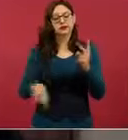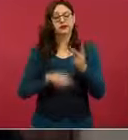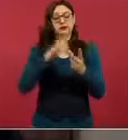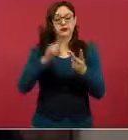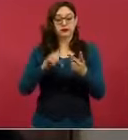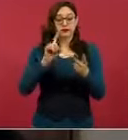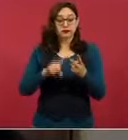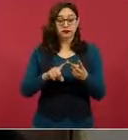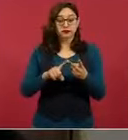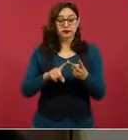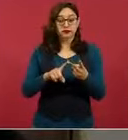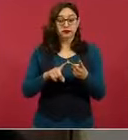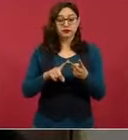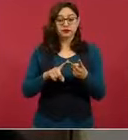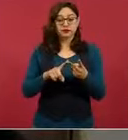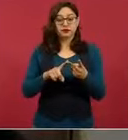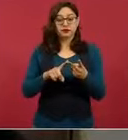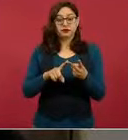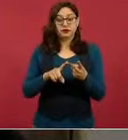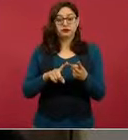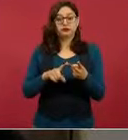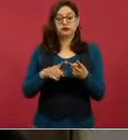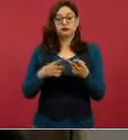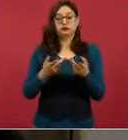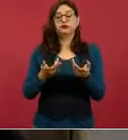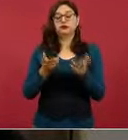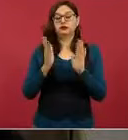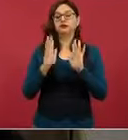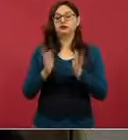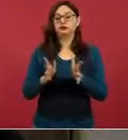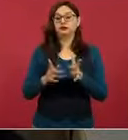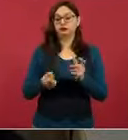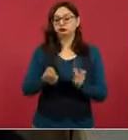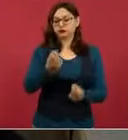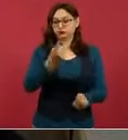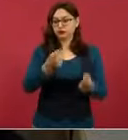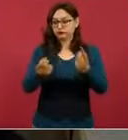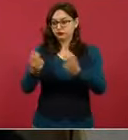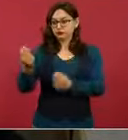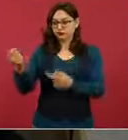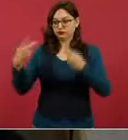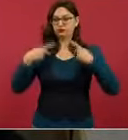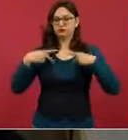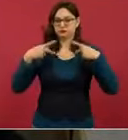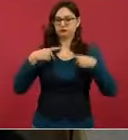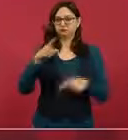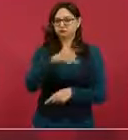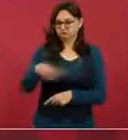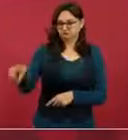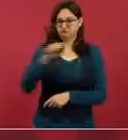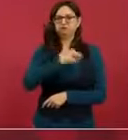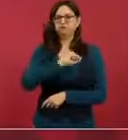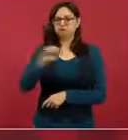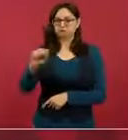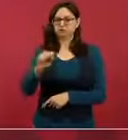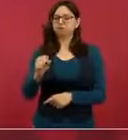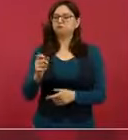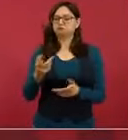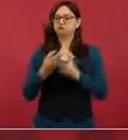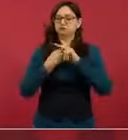empezaron las órdenes de aprehensión, ya todo el proceso de tipo legal, pero